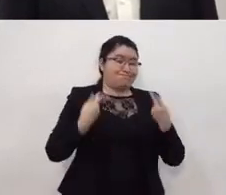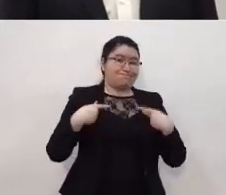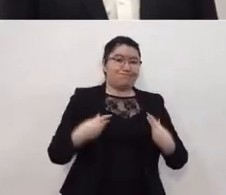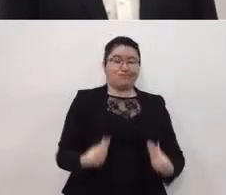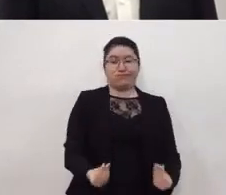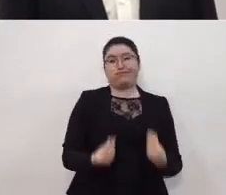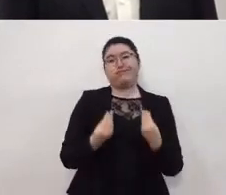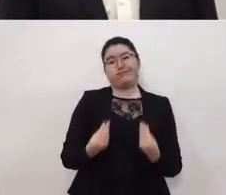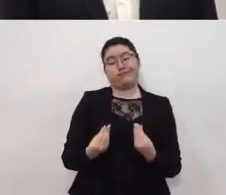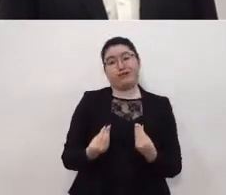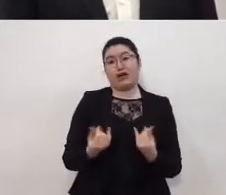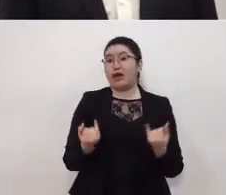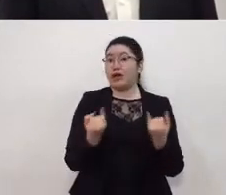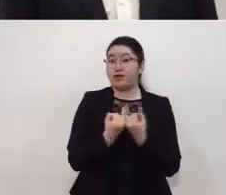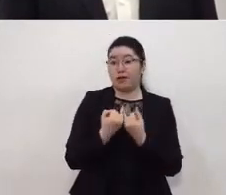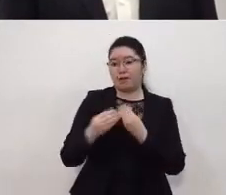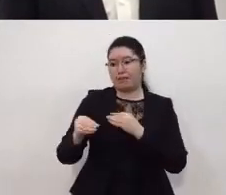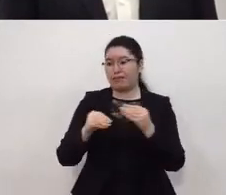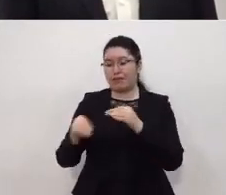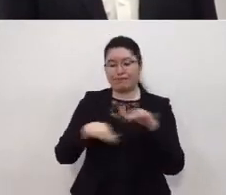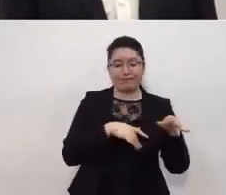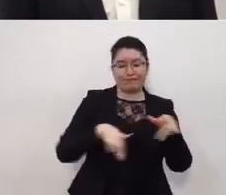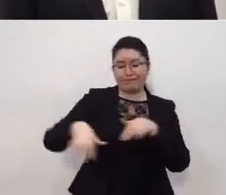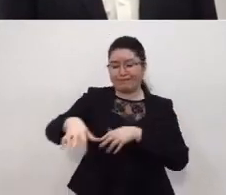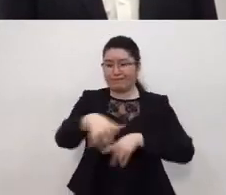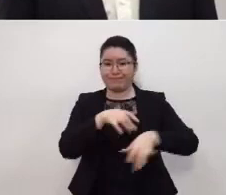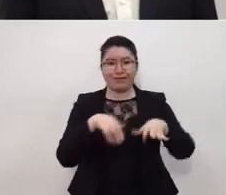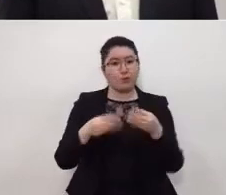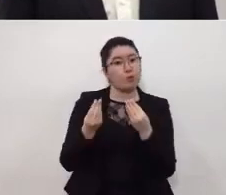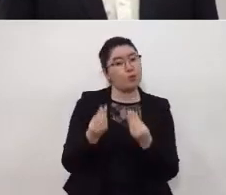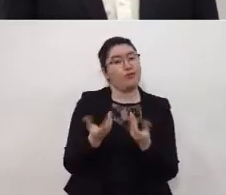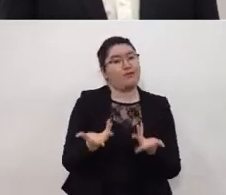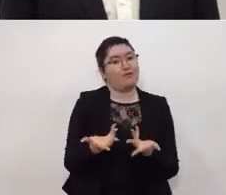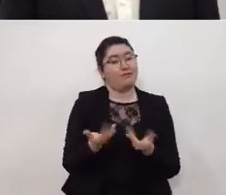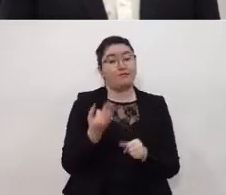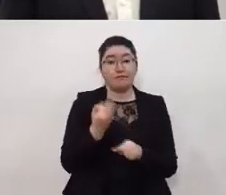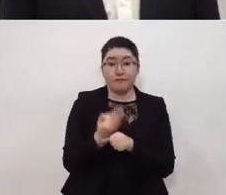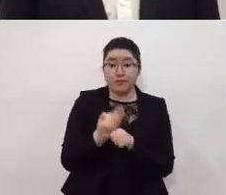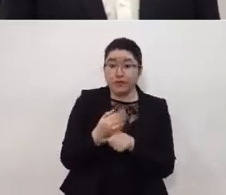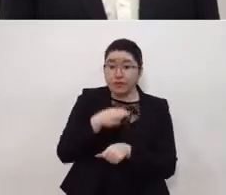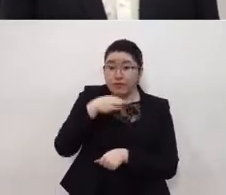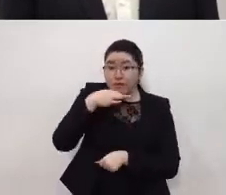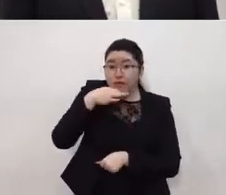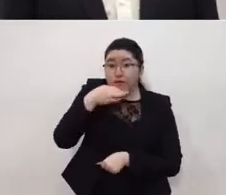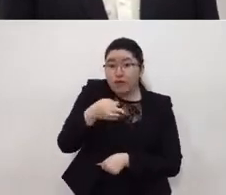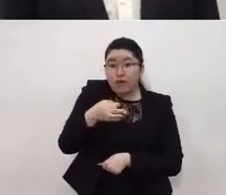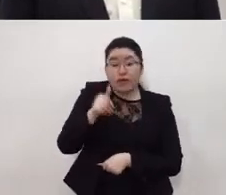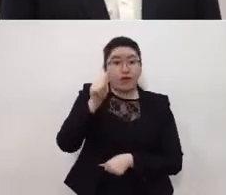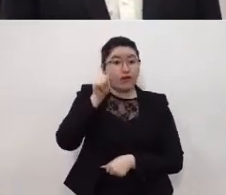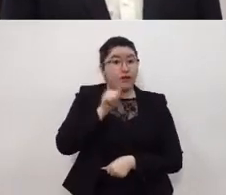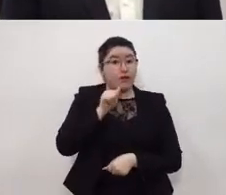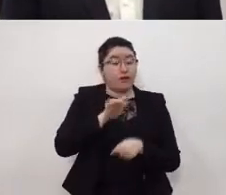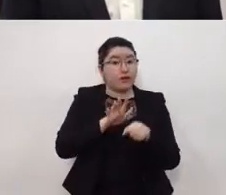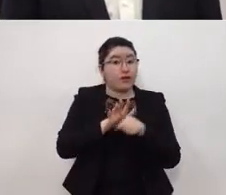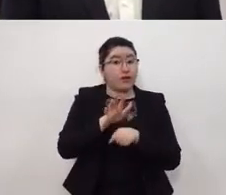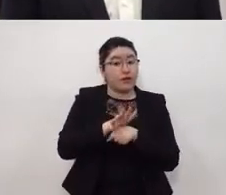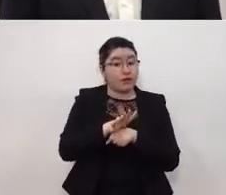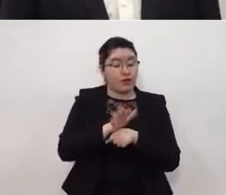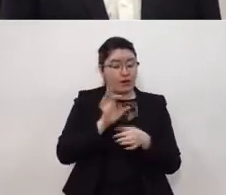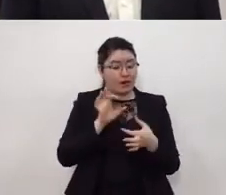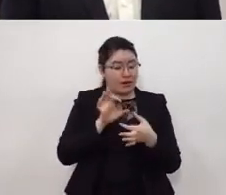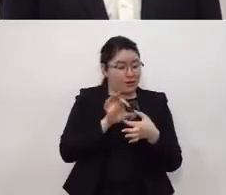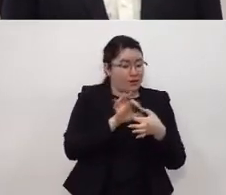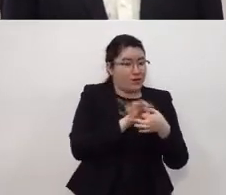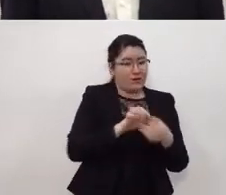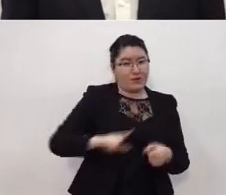movilidad entonces el anuncio que queremos hacer el día de hoy es hay una colaboración permanente coordinación permanente